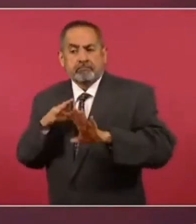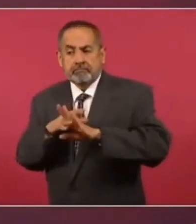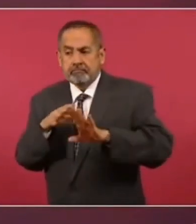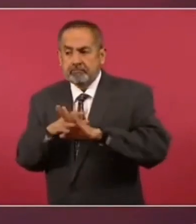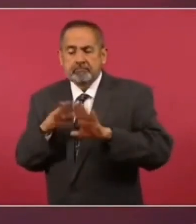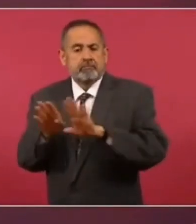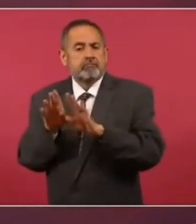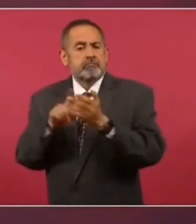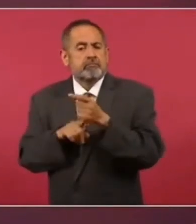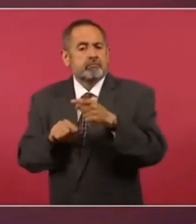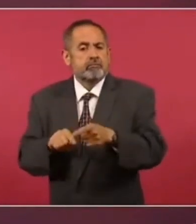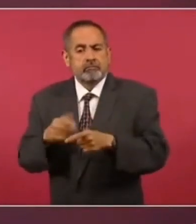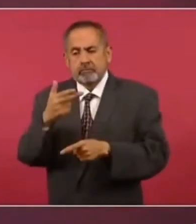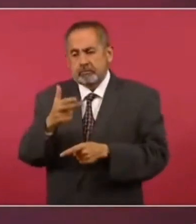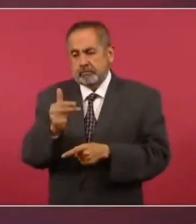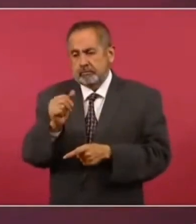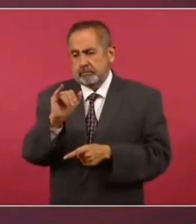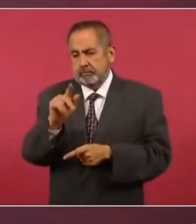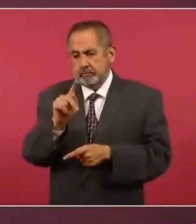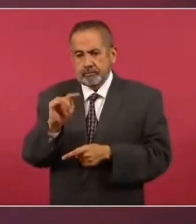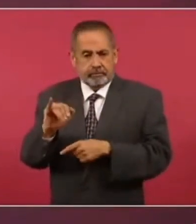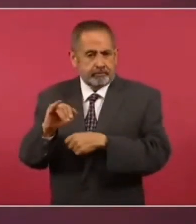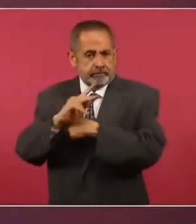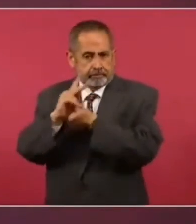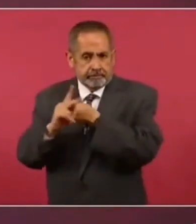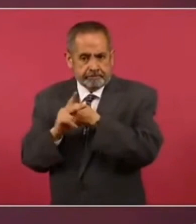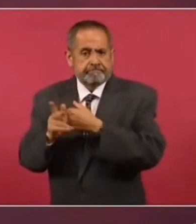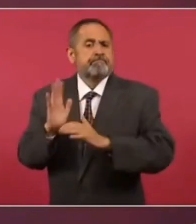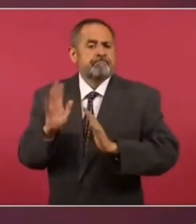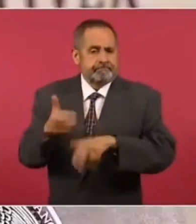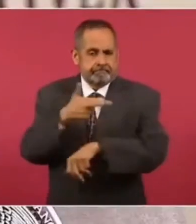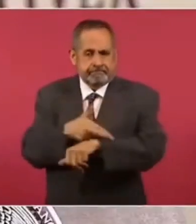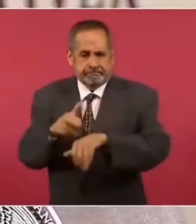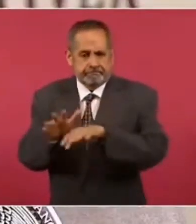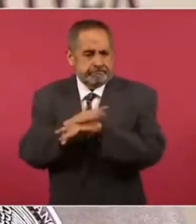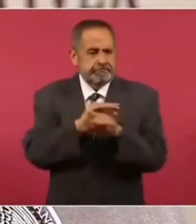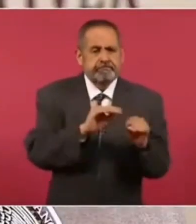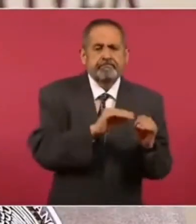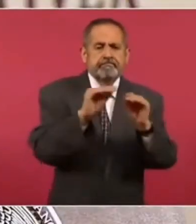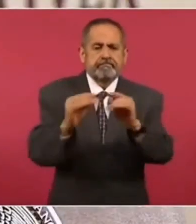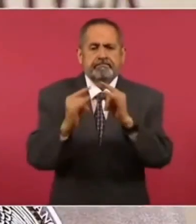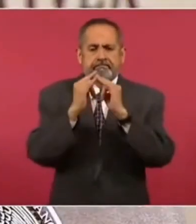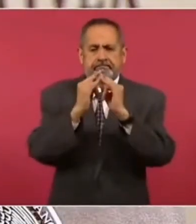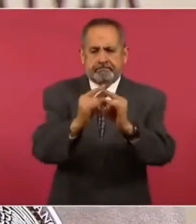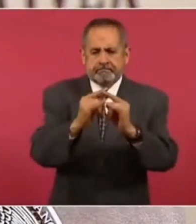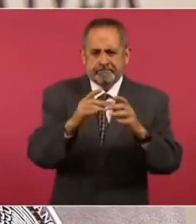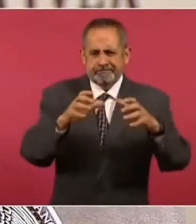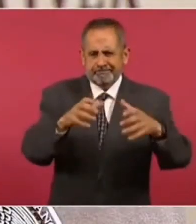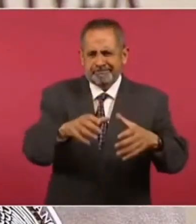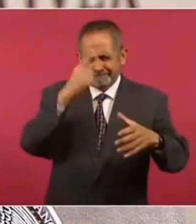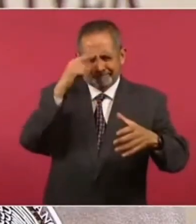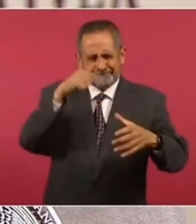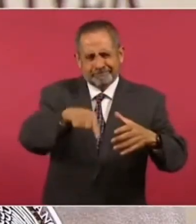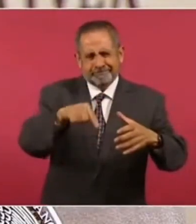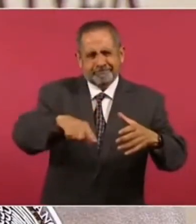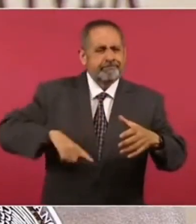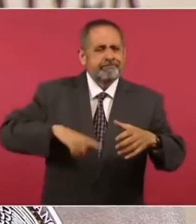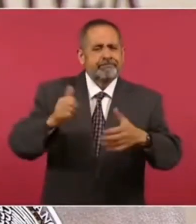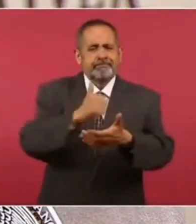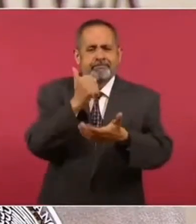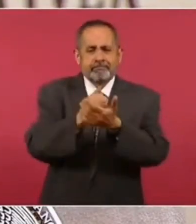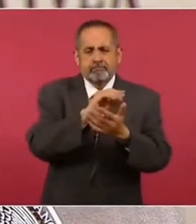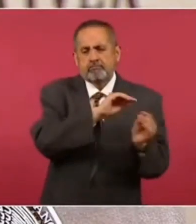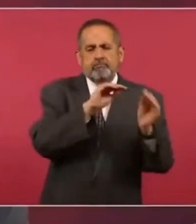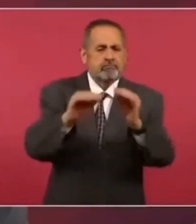básicamente haitianos, que ya fueron trasladados a un albergue que el gobierno de la ciudad implementó junto con el